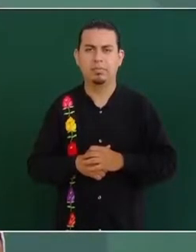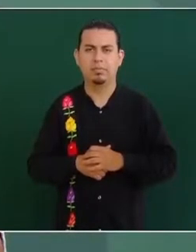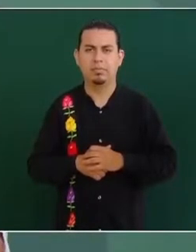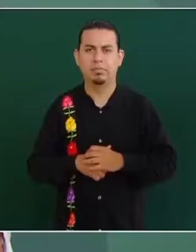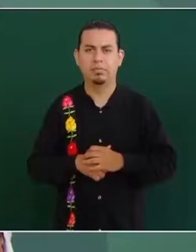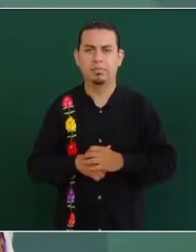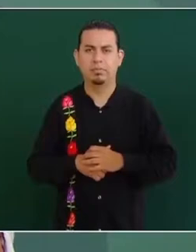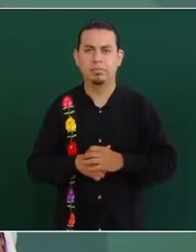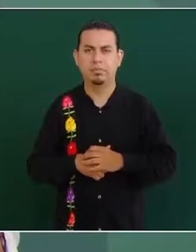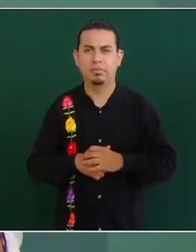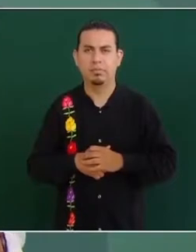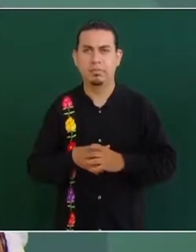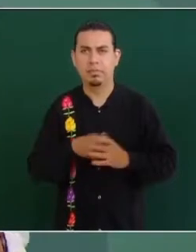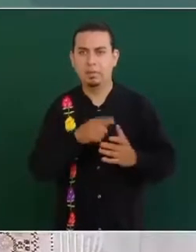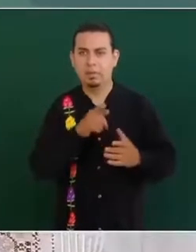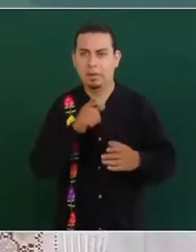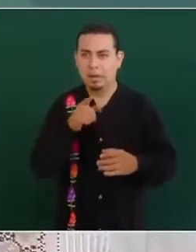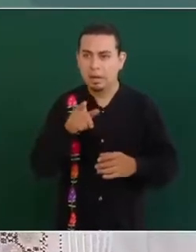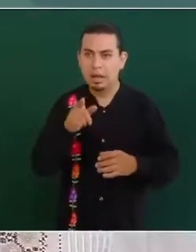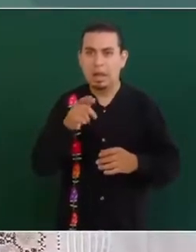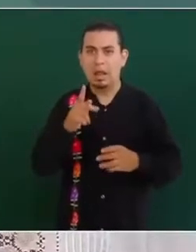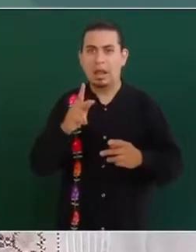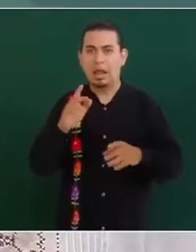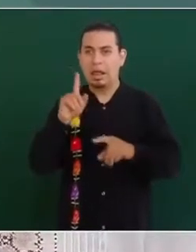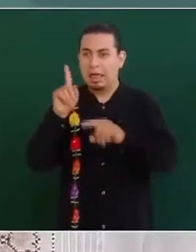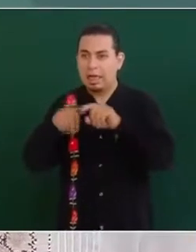testerear otras cosas, pero no la bolsa.